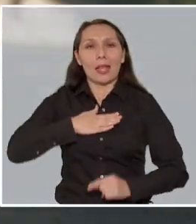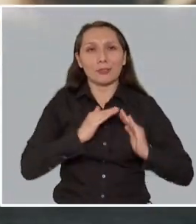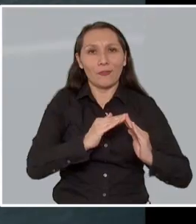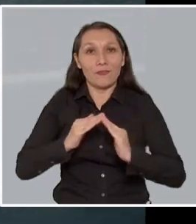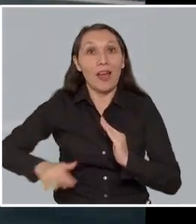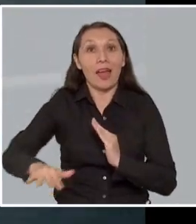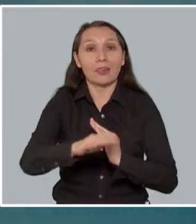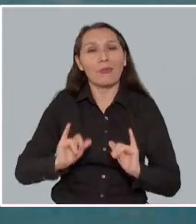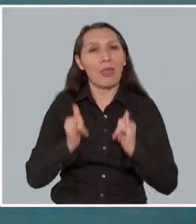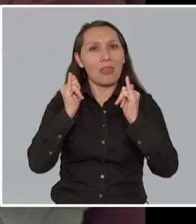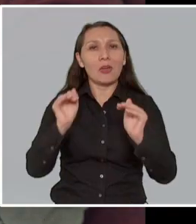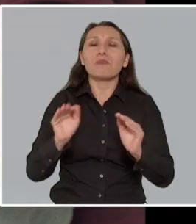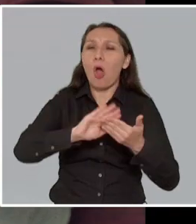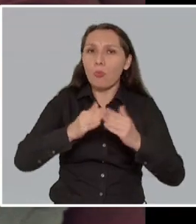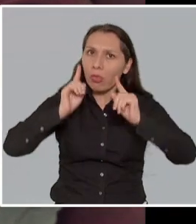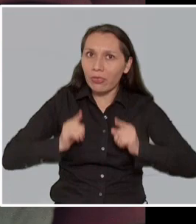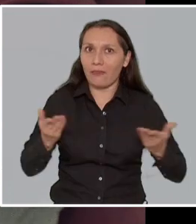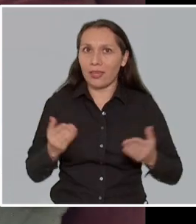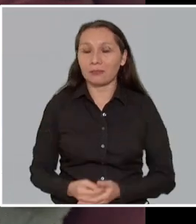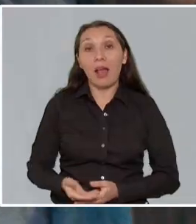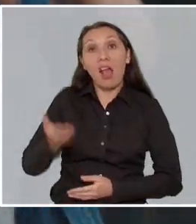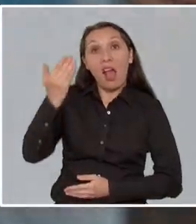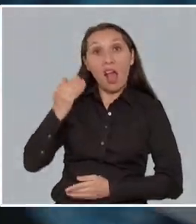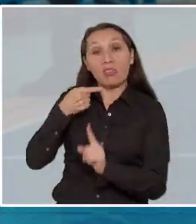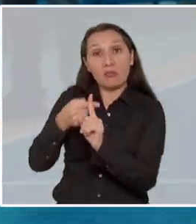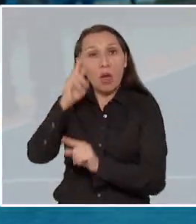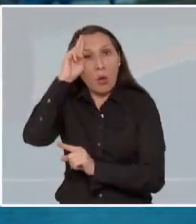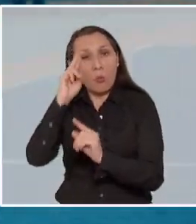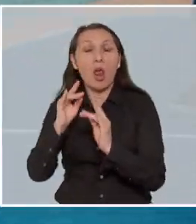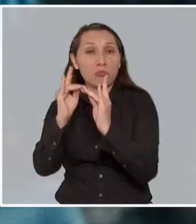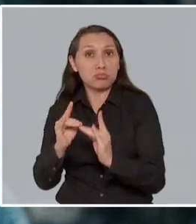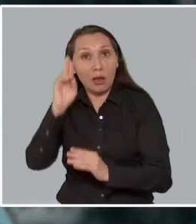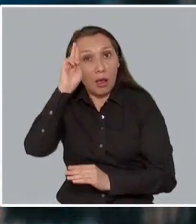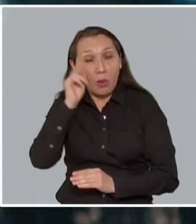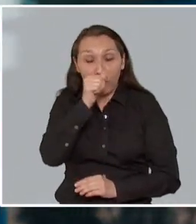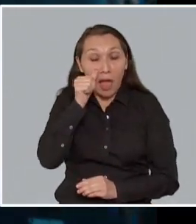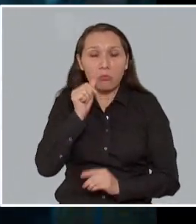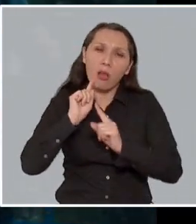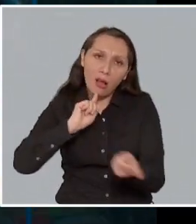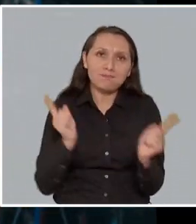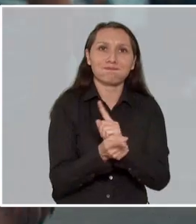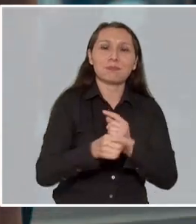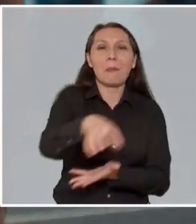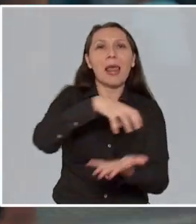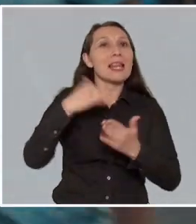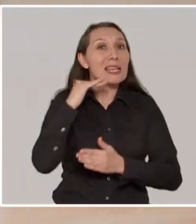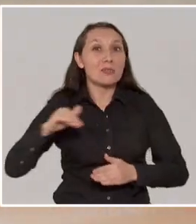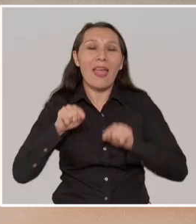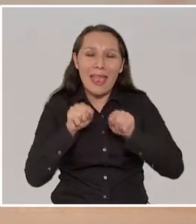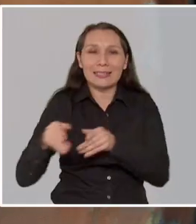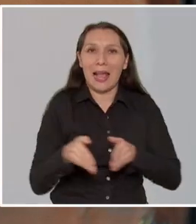y nuestros barrios. Y así disfrutar la comunidad, como tiene que ser. Porque donde antes había un mauxelador narco, deben haber plazas con niños.